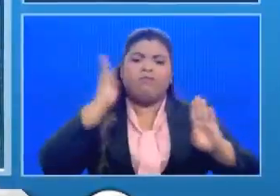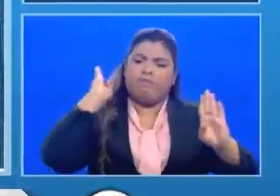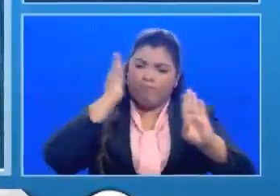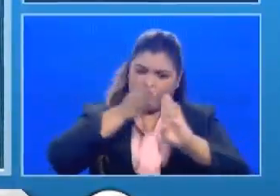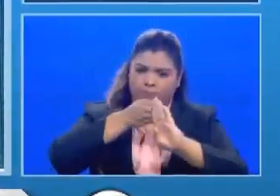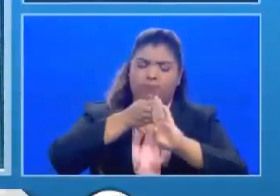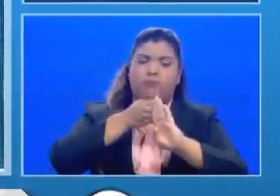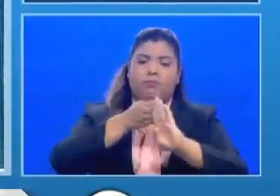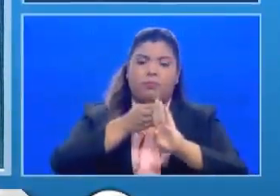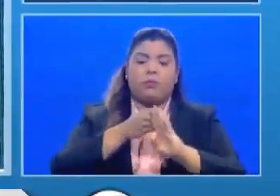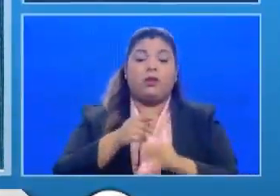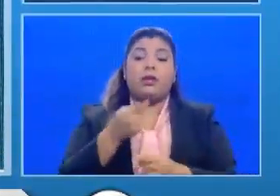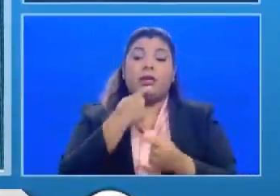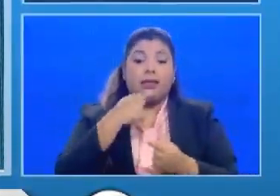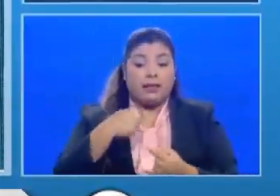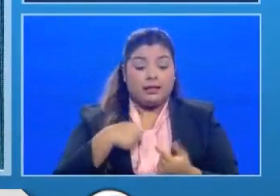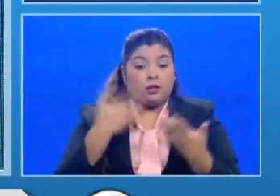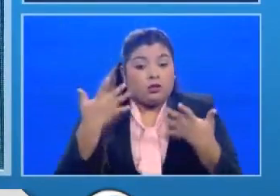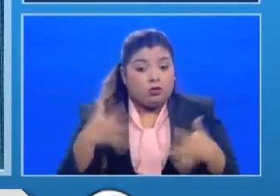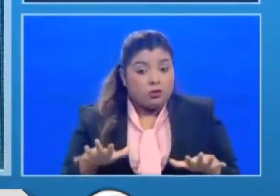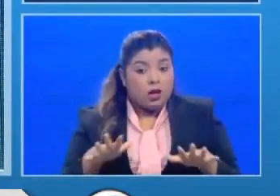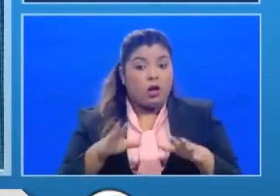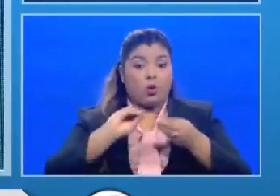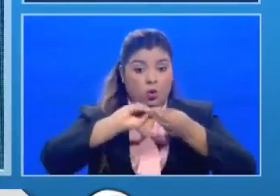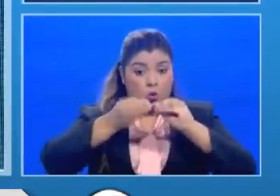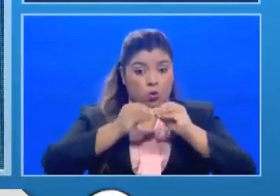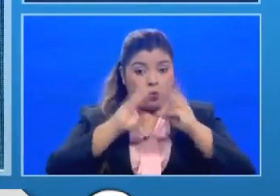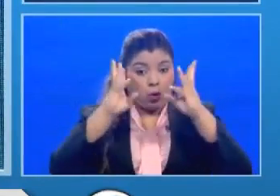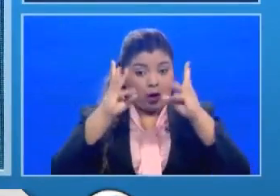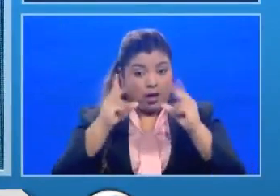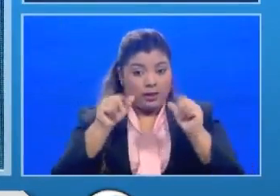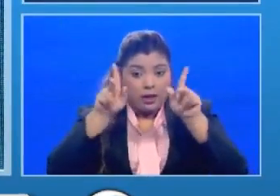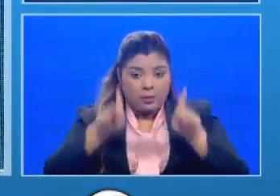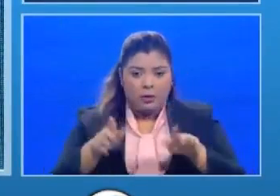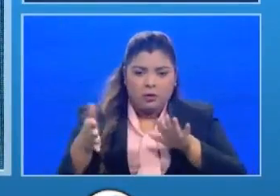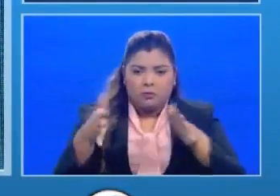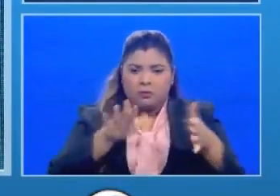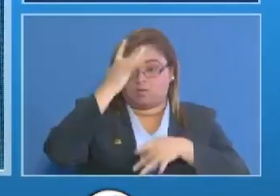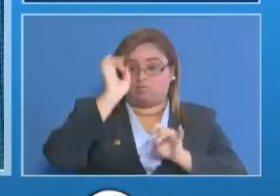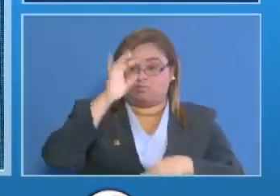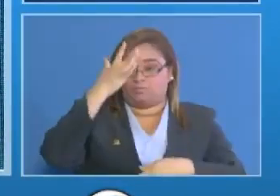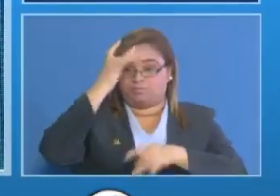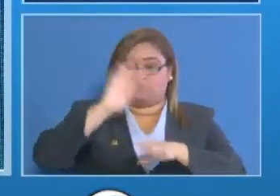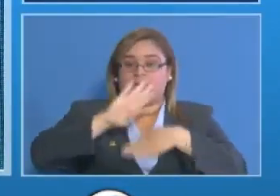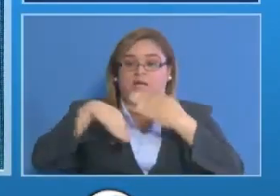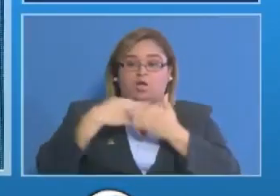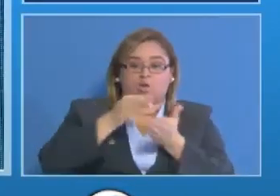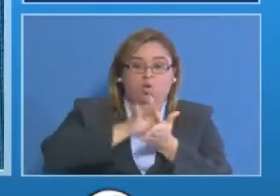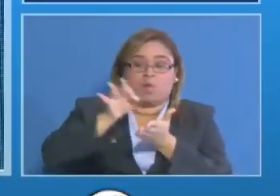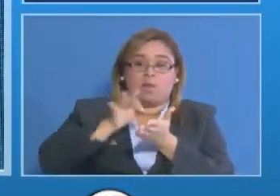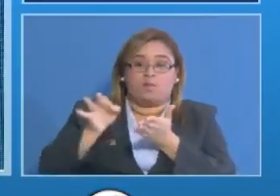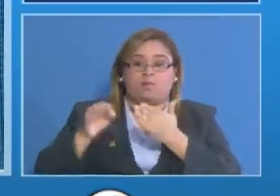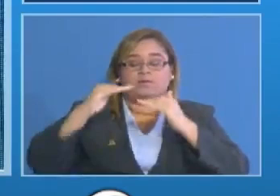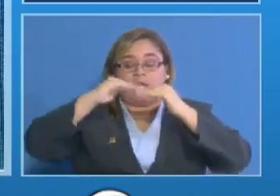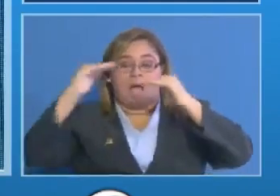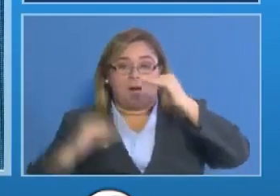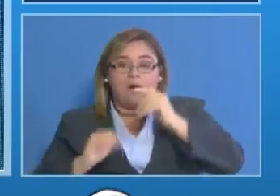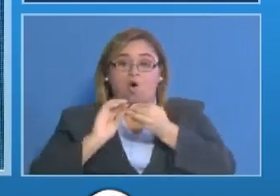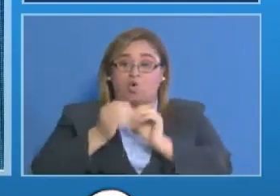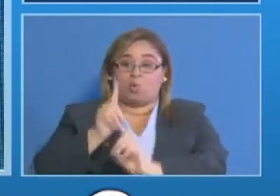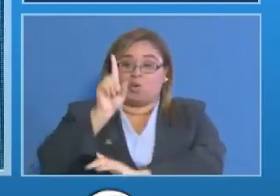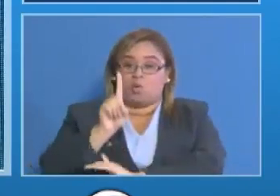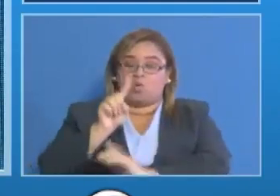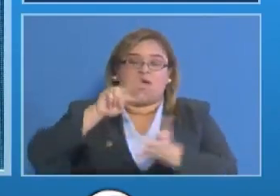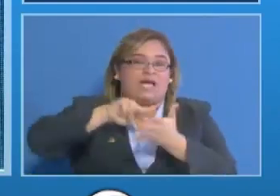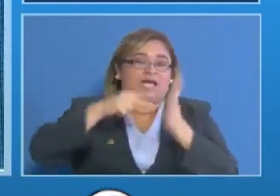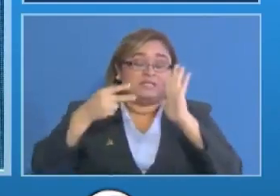en indicarnos que tener un número reproductivo efectivo de promedio nacional por debajo de uno indica